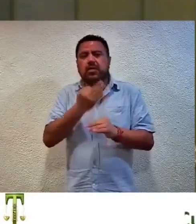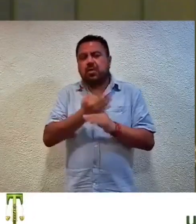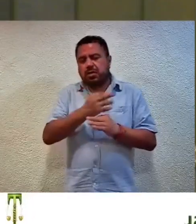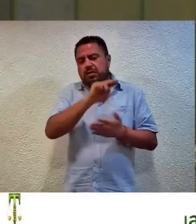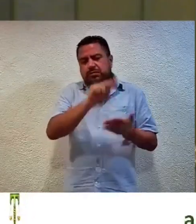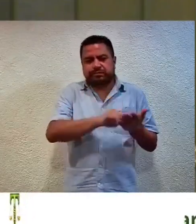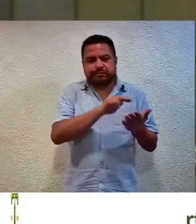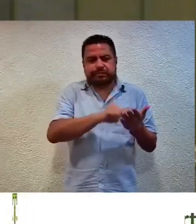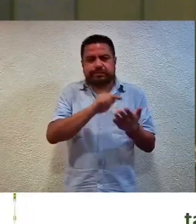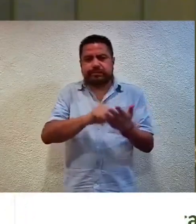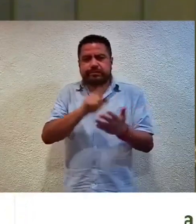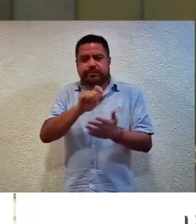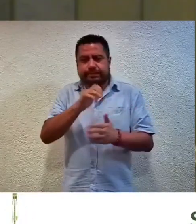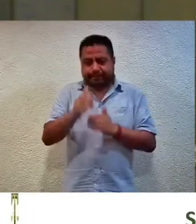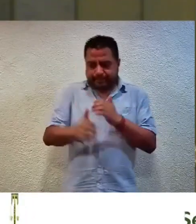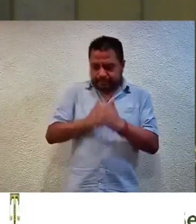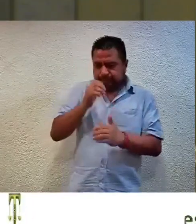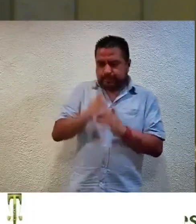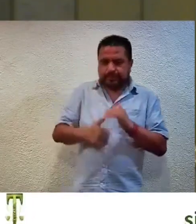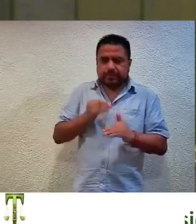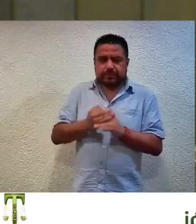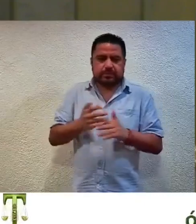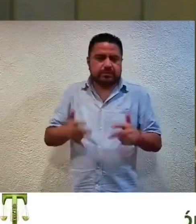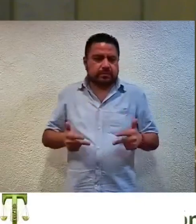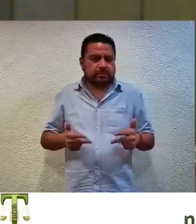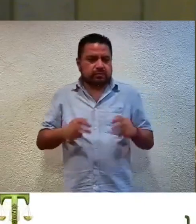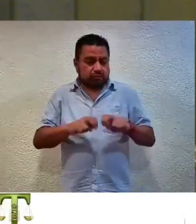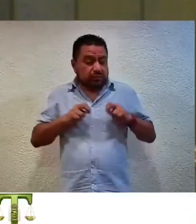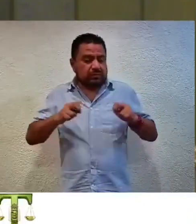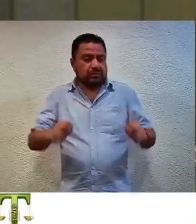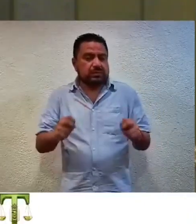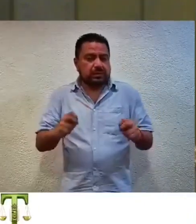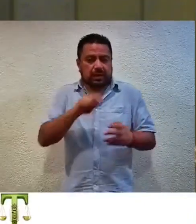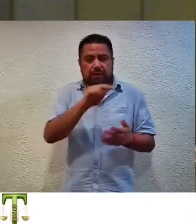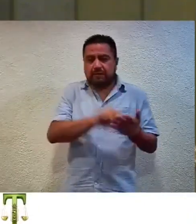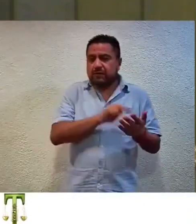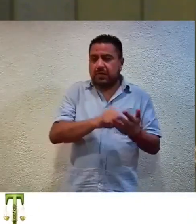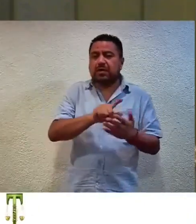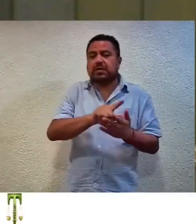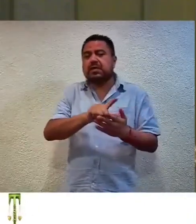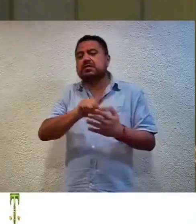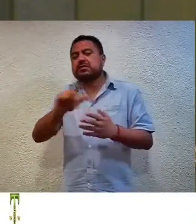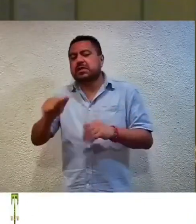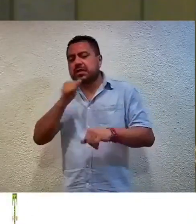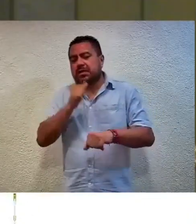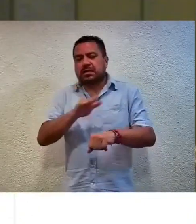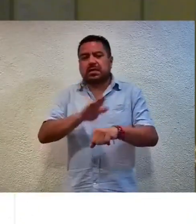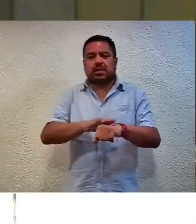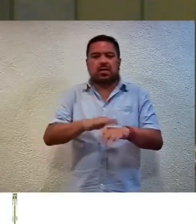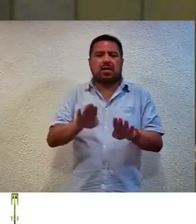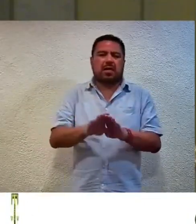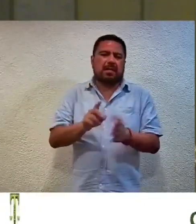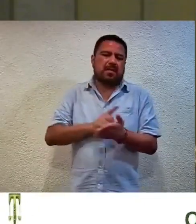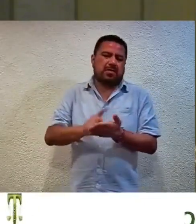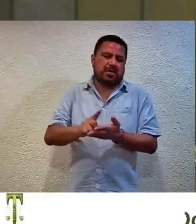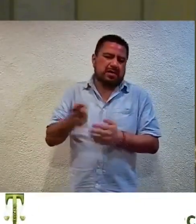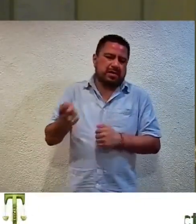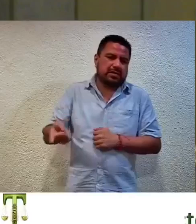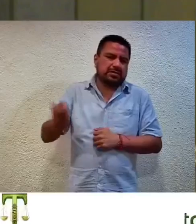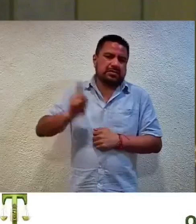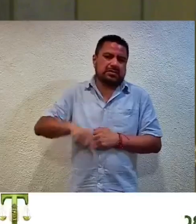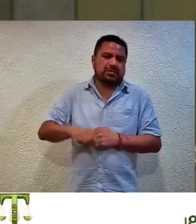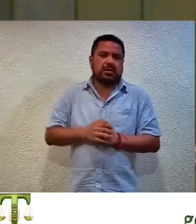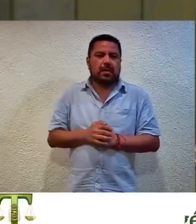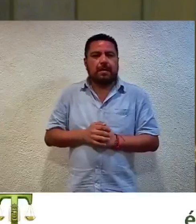recabar, al finalizar esta sesión, las firmas correspondientes y, en consecuencia, notifíquese conforme a derecho corresponda.